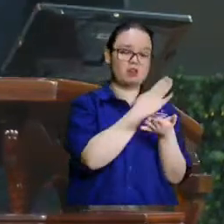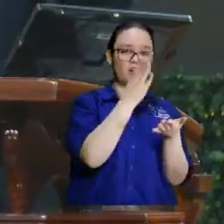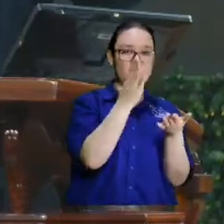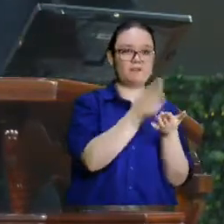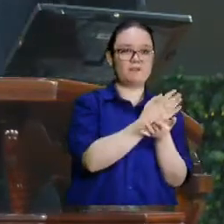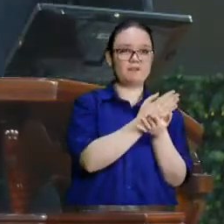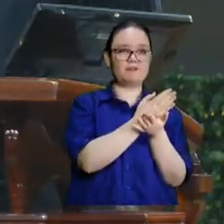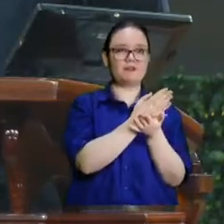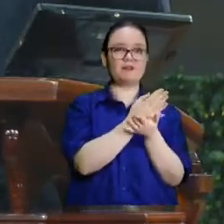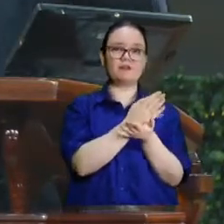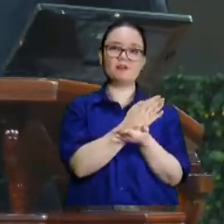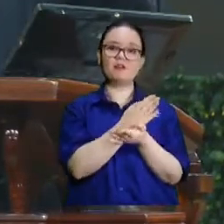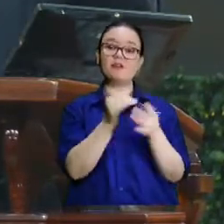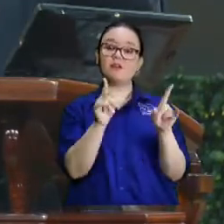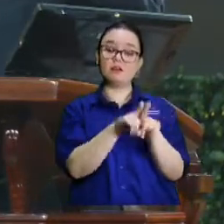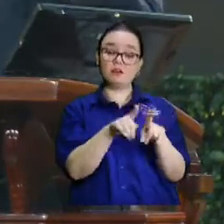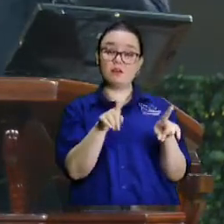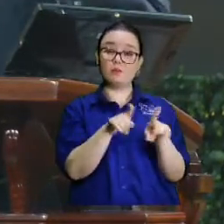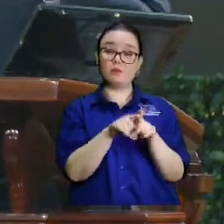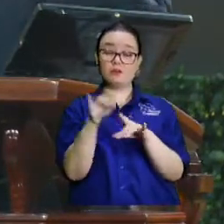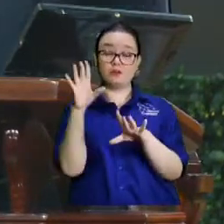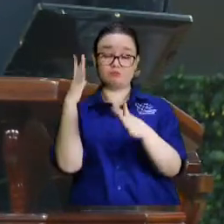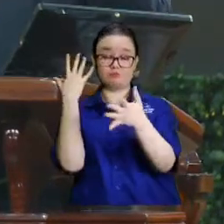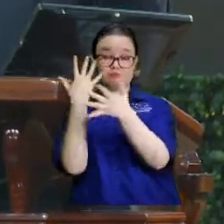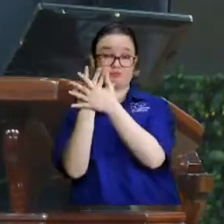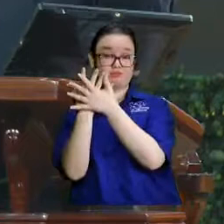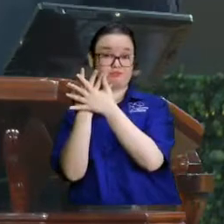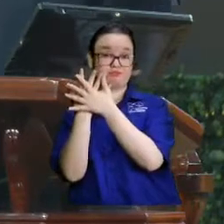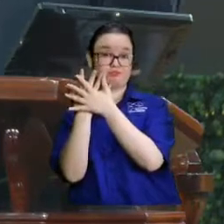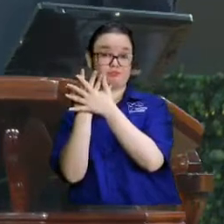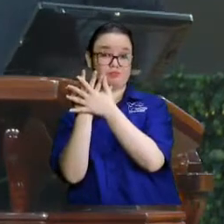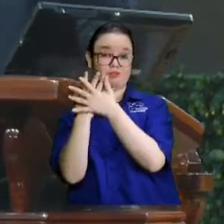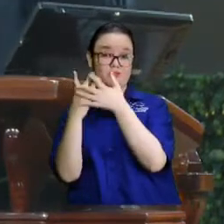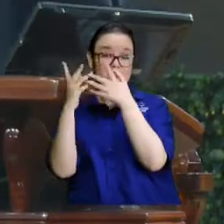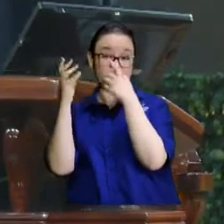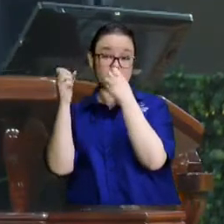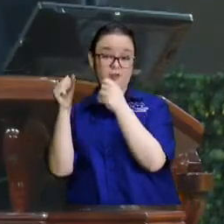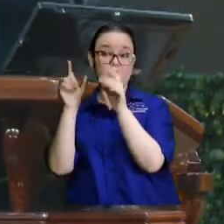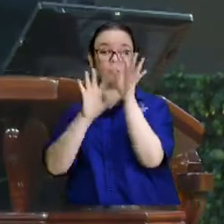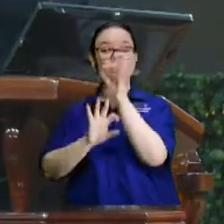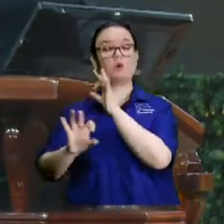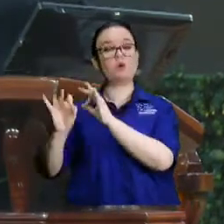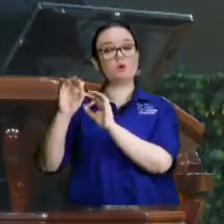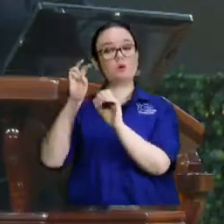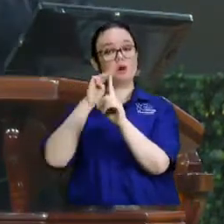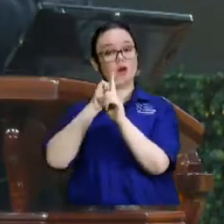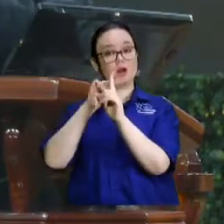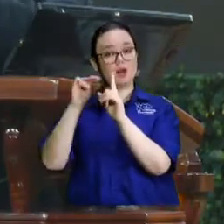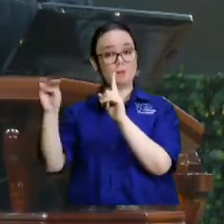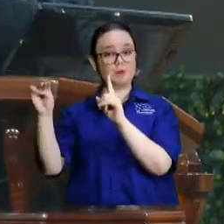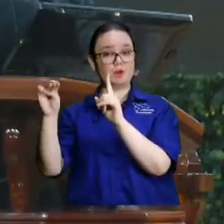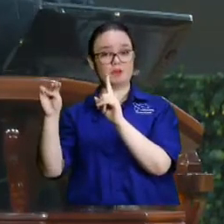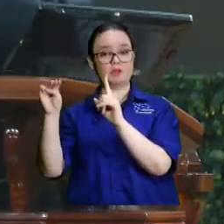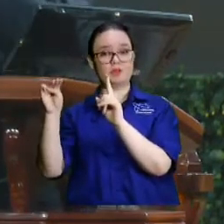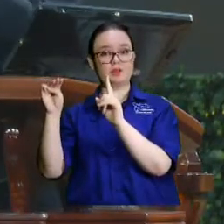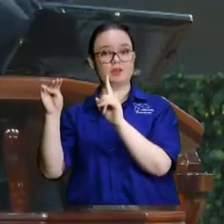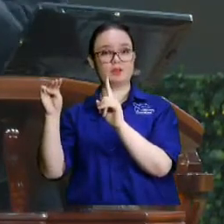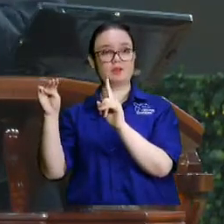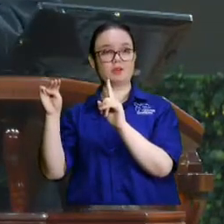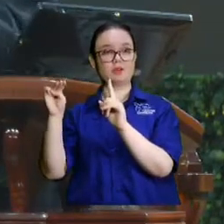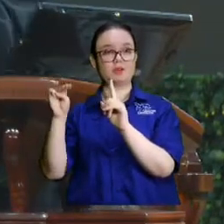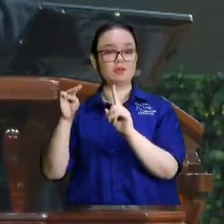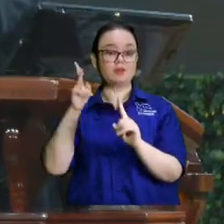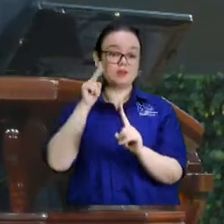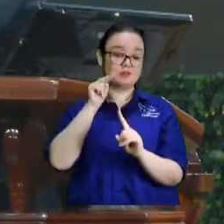leera. Era un delito leer la Biblia. Lo podían llevar a la pira, a la hoguera. Si le